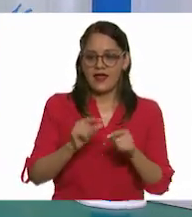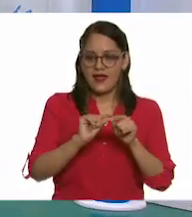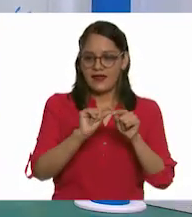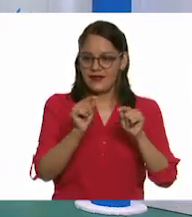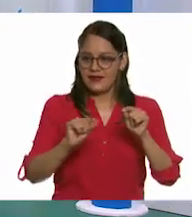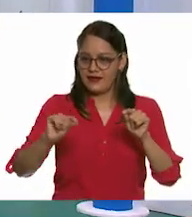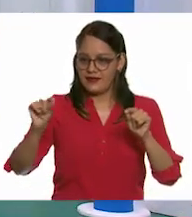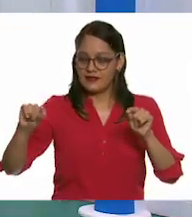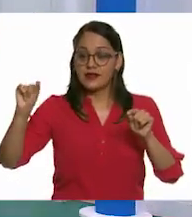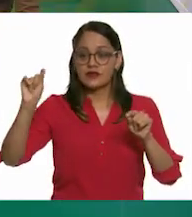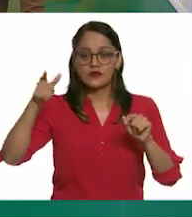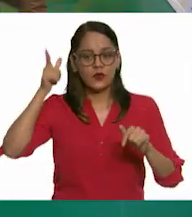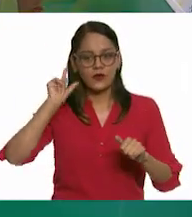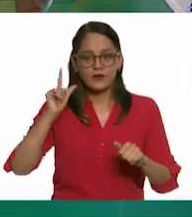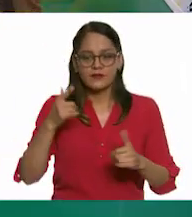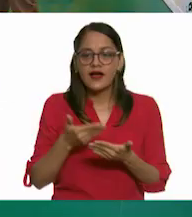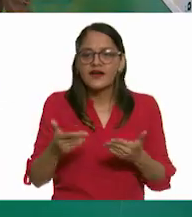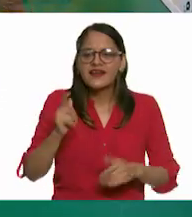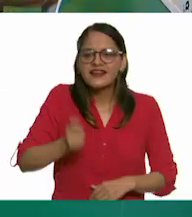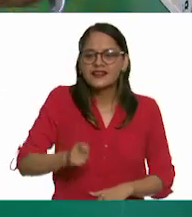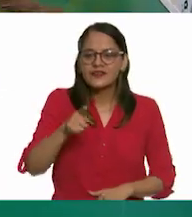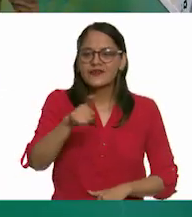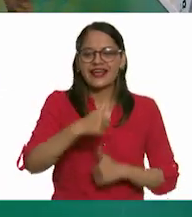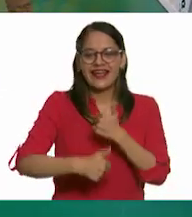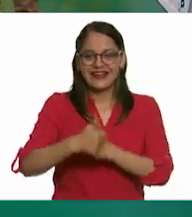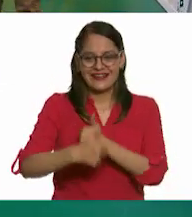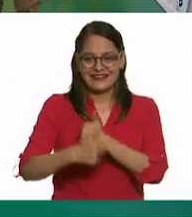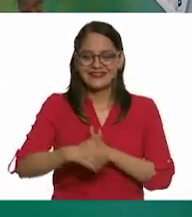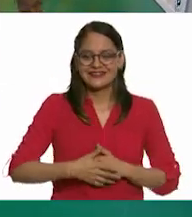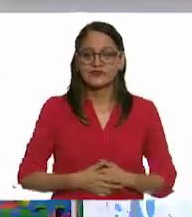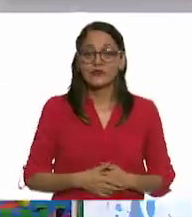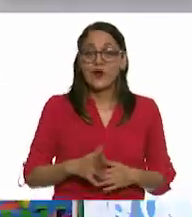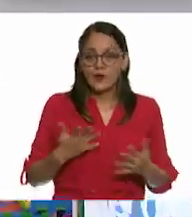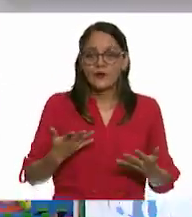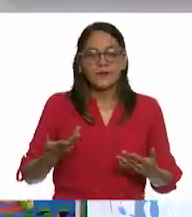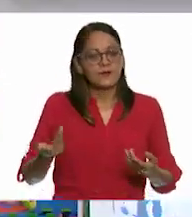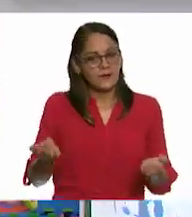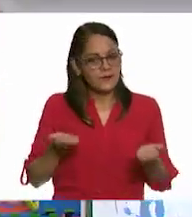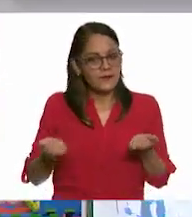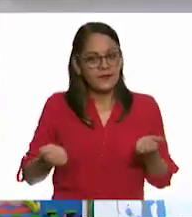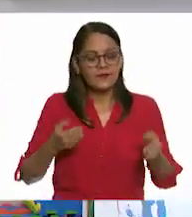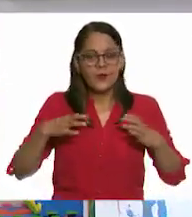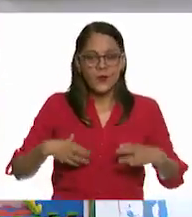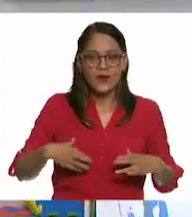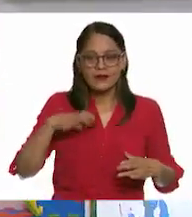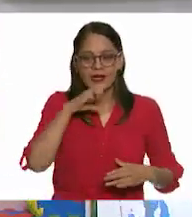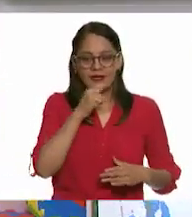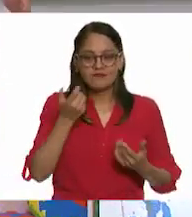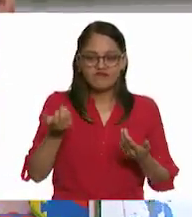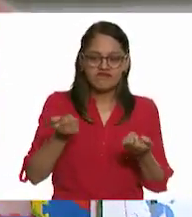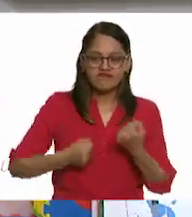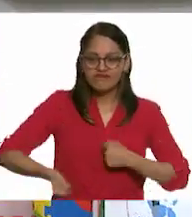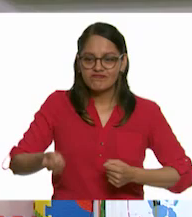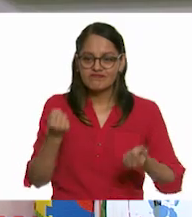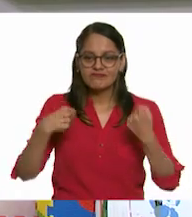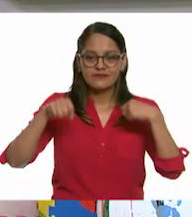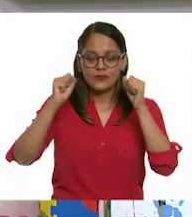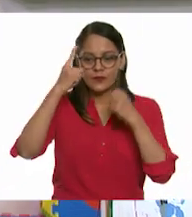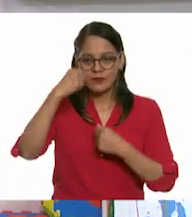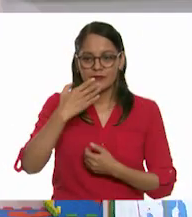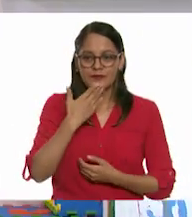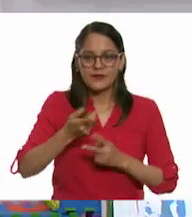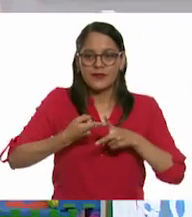que vamos a hacer una carrera. Ah, perfecto. Entonces, hay que calentar un poco para comenzar con esta carrera. Muy bien, muy bien.